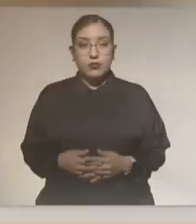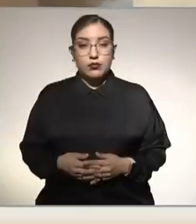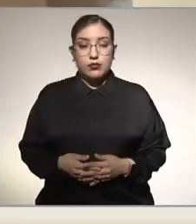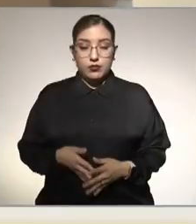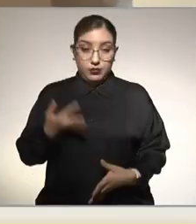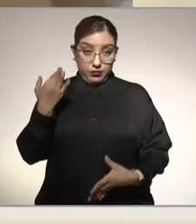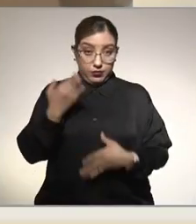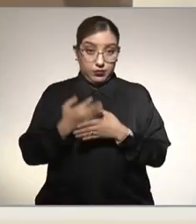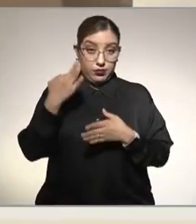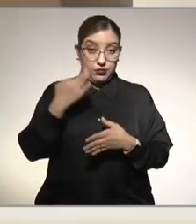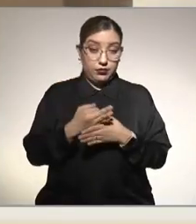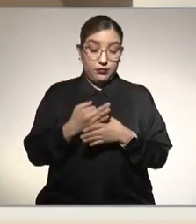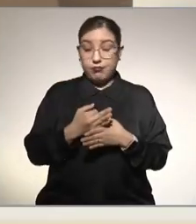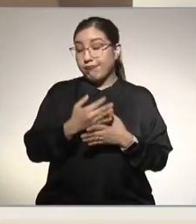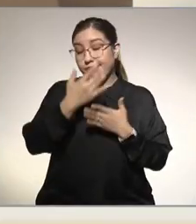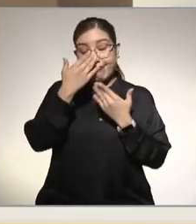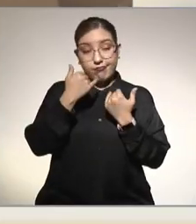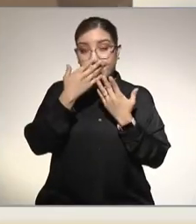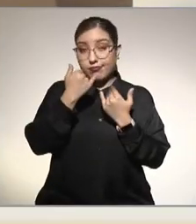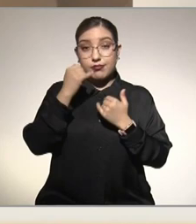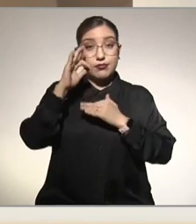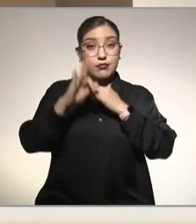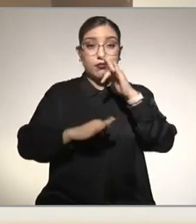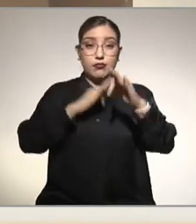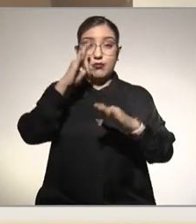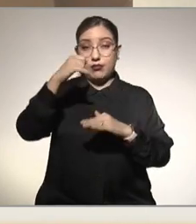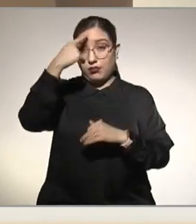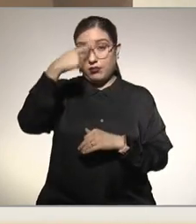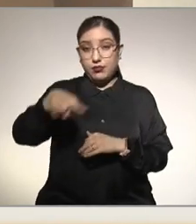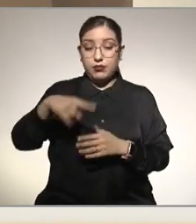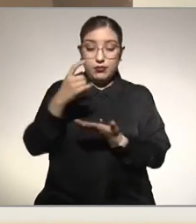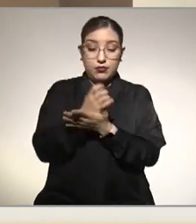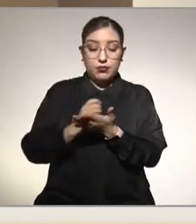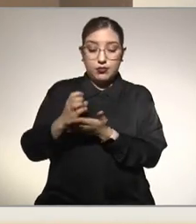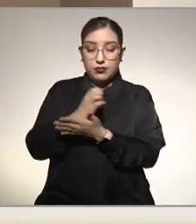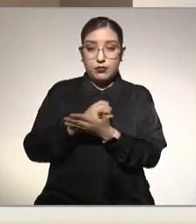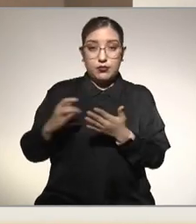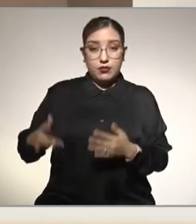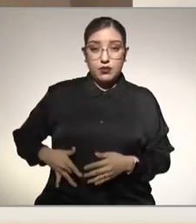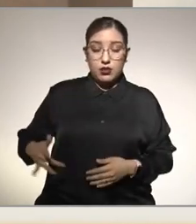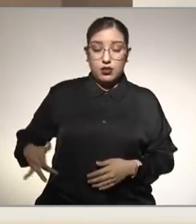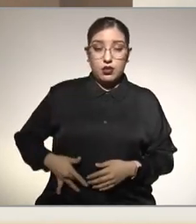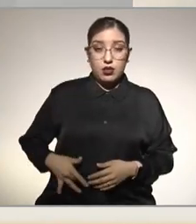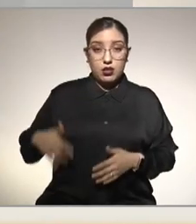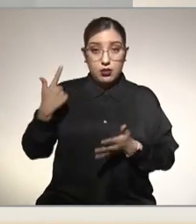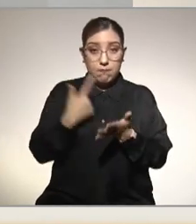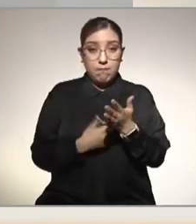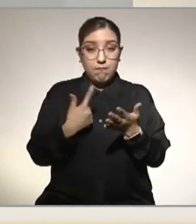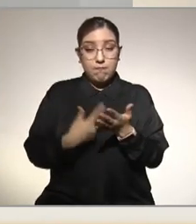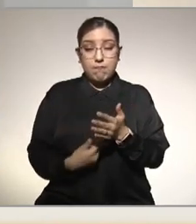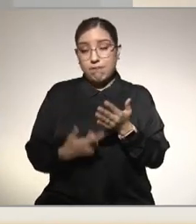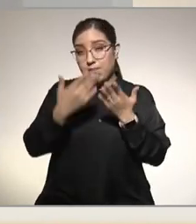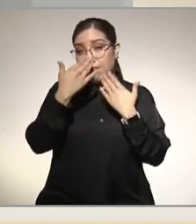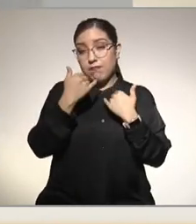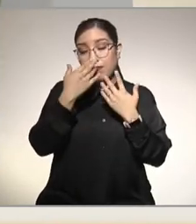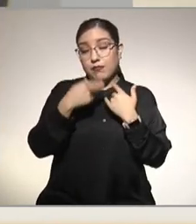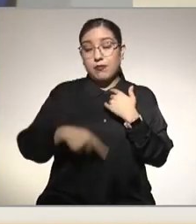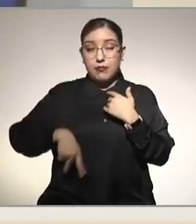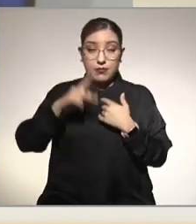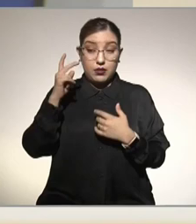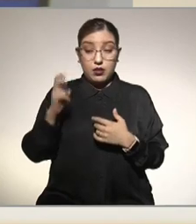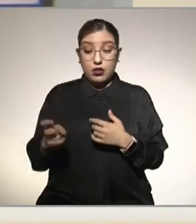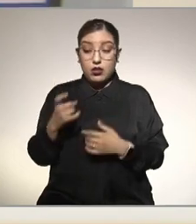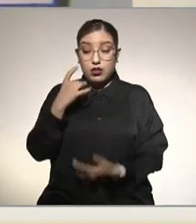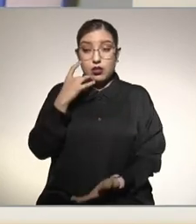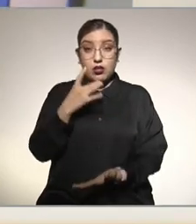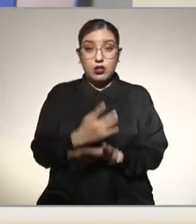actualmente no existe tratamiento médico que cure la enfermedad por hígado graso no alcohólico en este padecimiento sólo